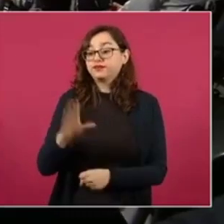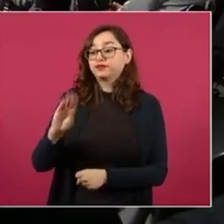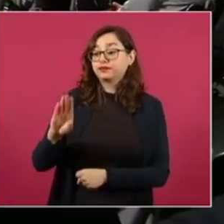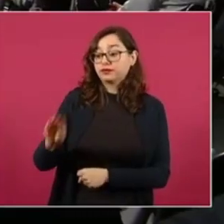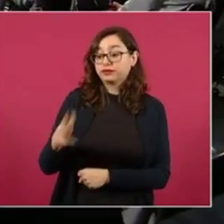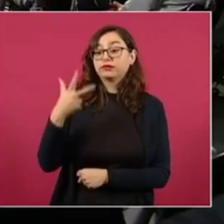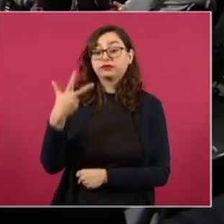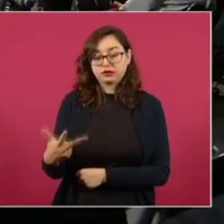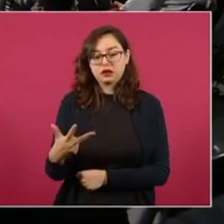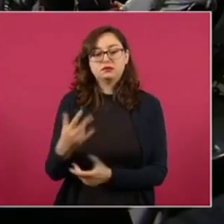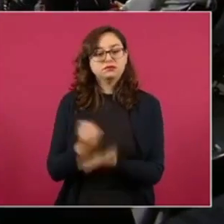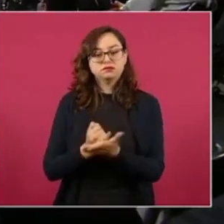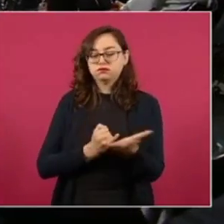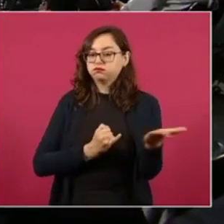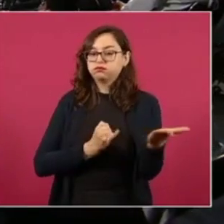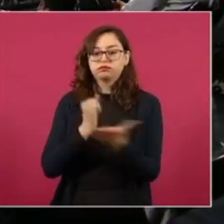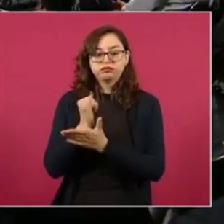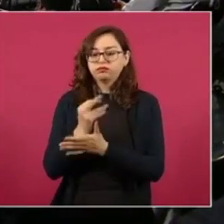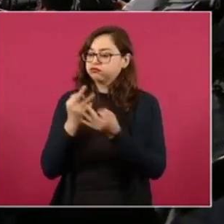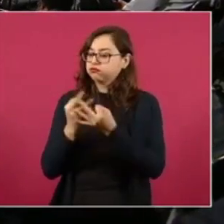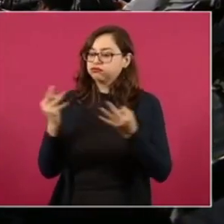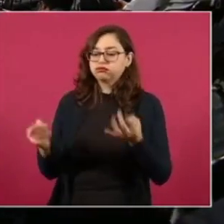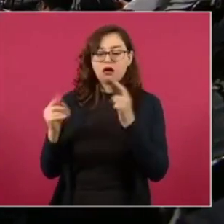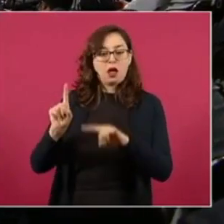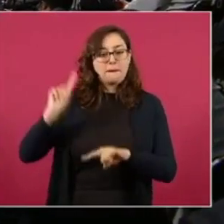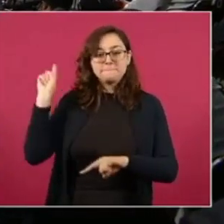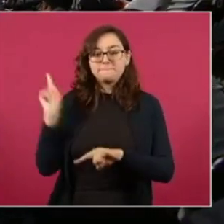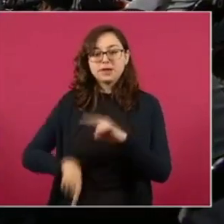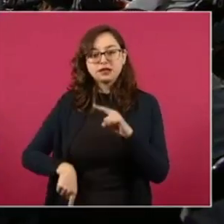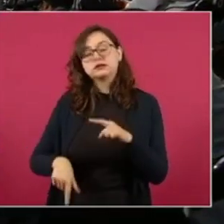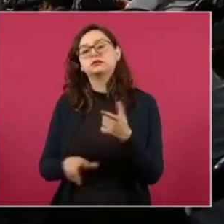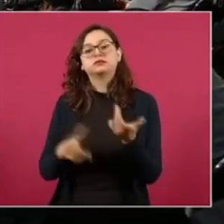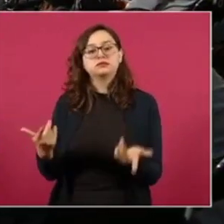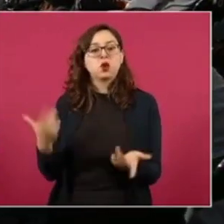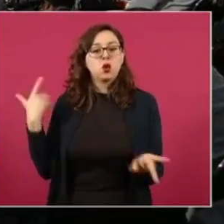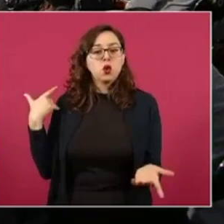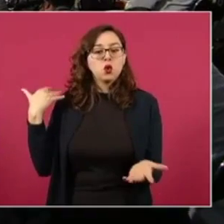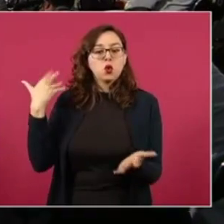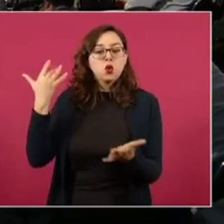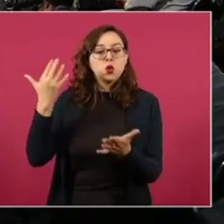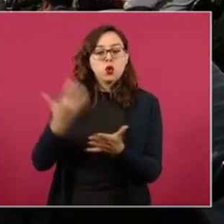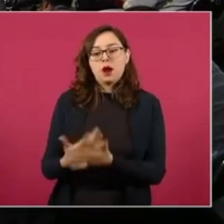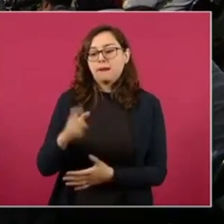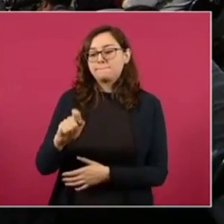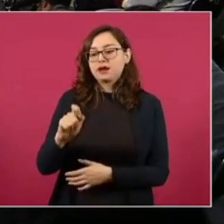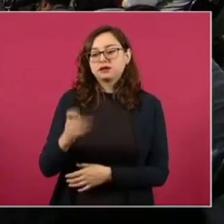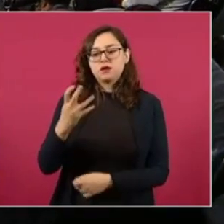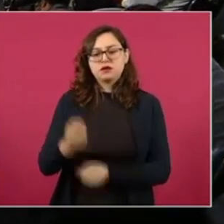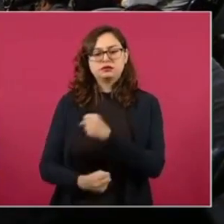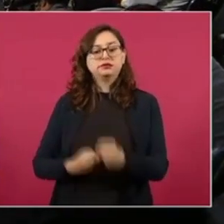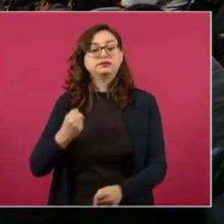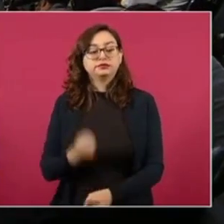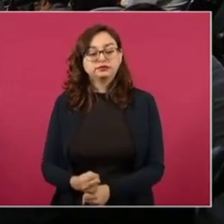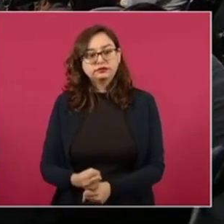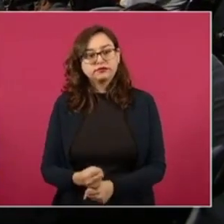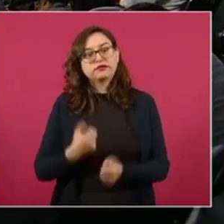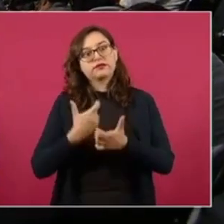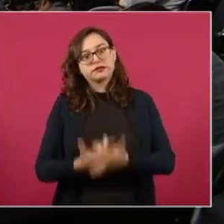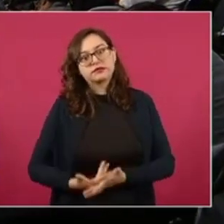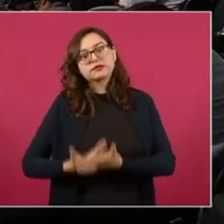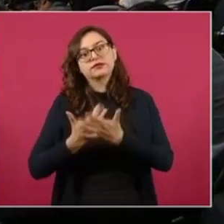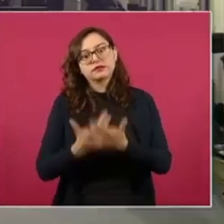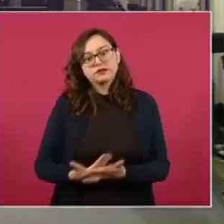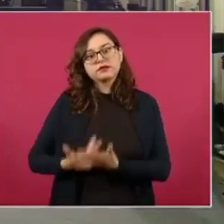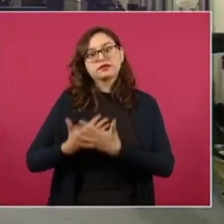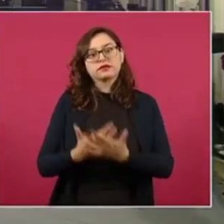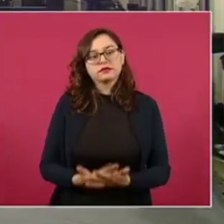resolución que los despojaba, además de los terrenos, y desde entonces a la fecha, 24 años, pues tienen ellos arrastrando el expediente de